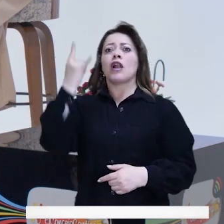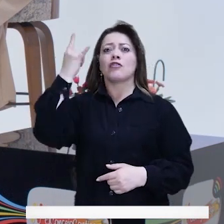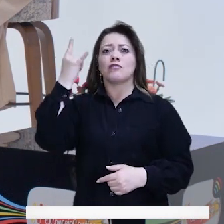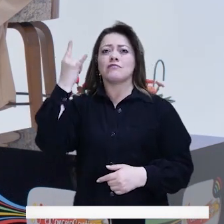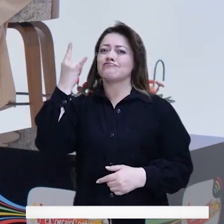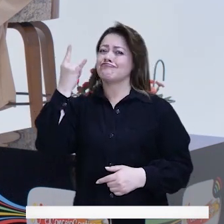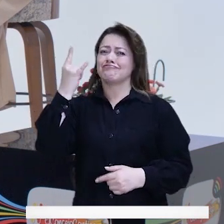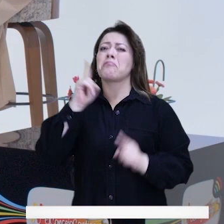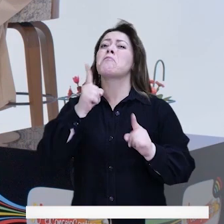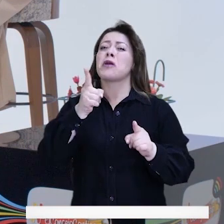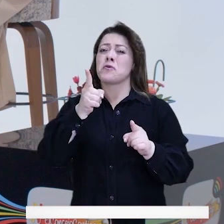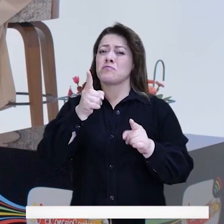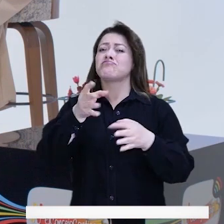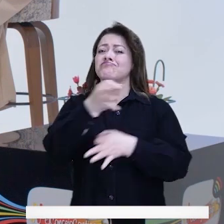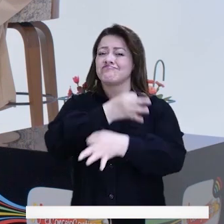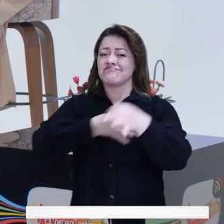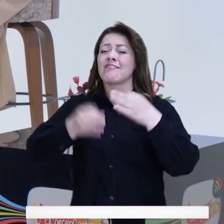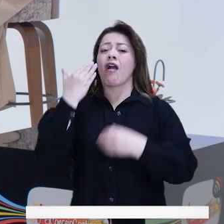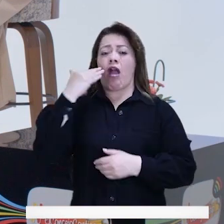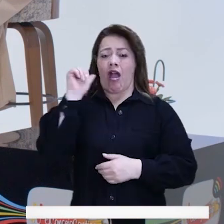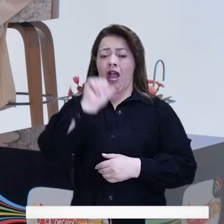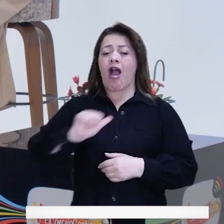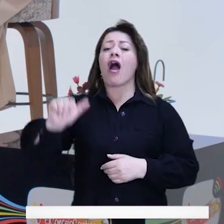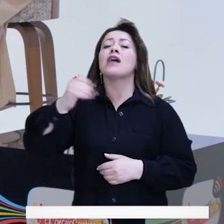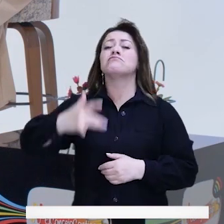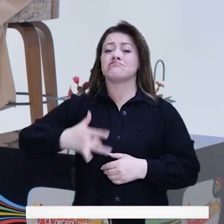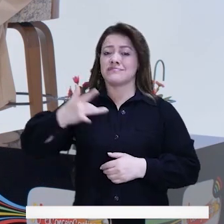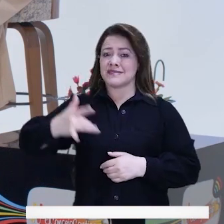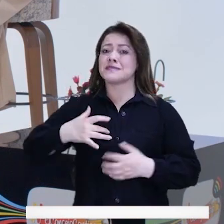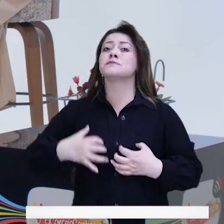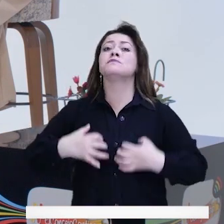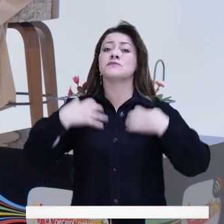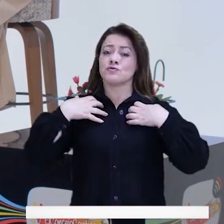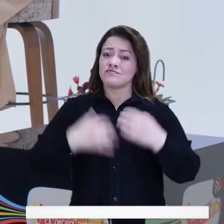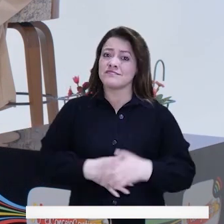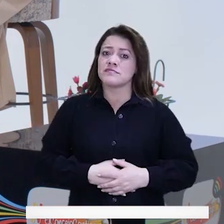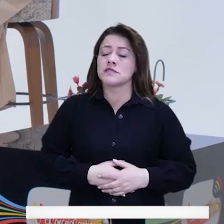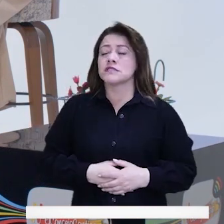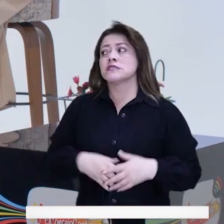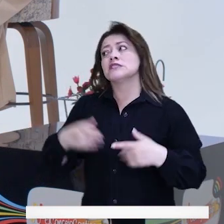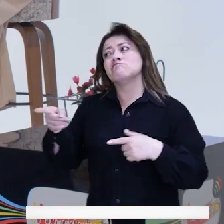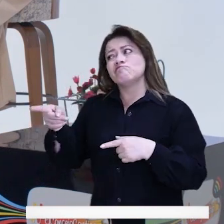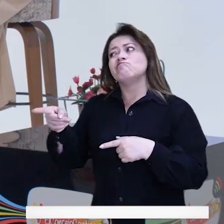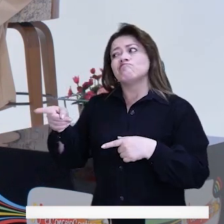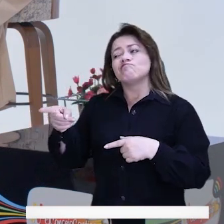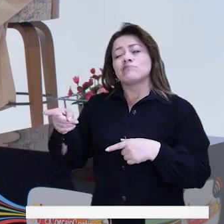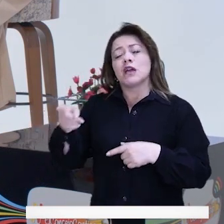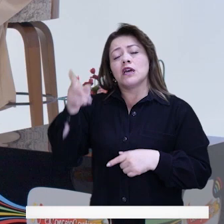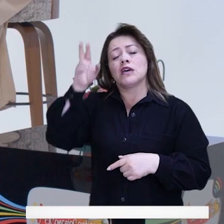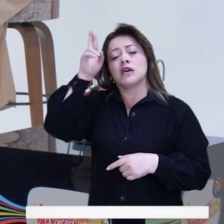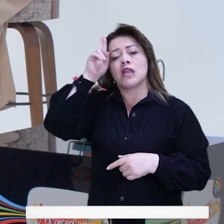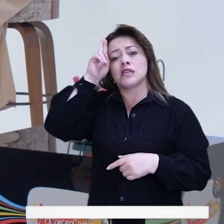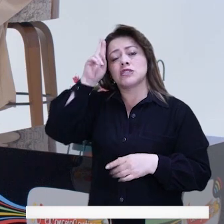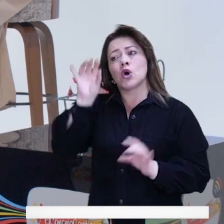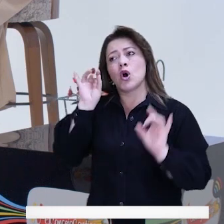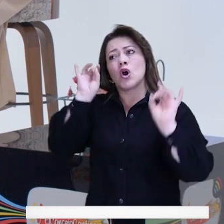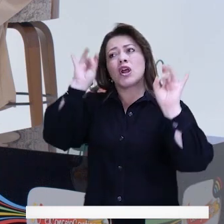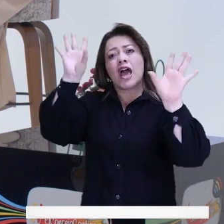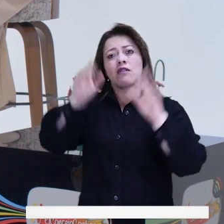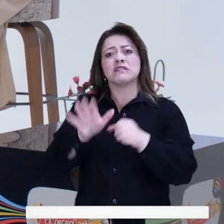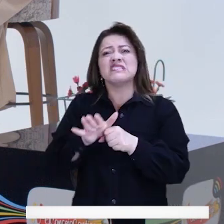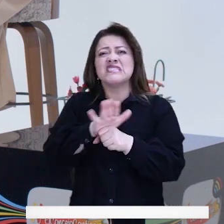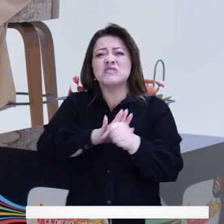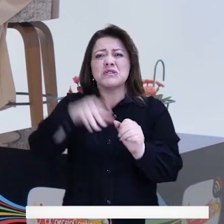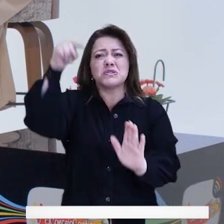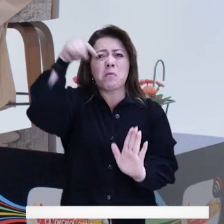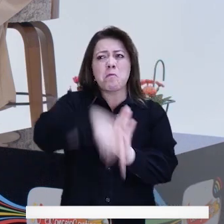puede pasar algo? ¿Difícilmente cree usted que pasa? No, pues es tenaz, o sea, es tenaz lo que realmente pasa con todos los